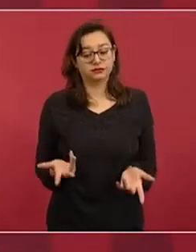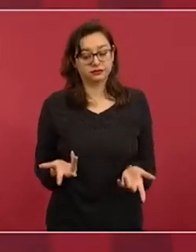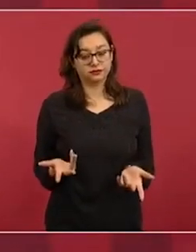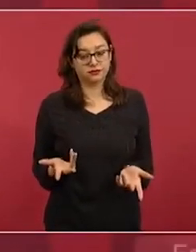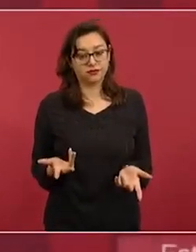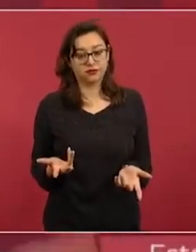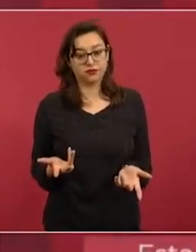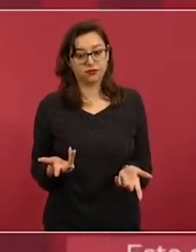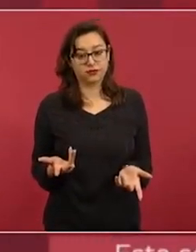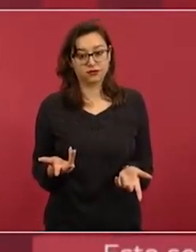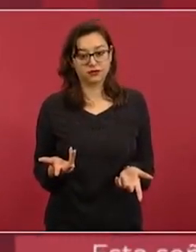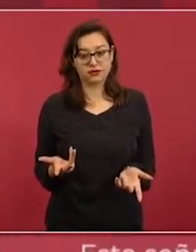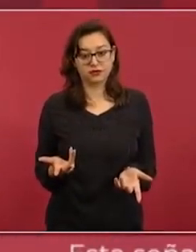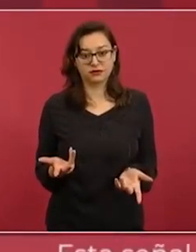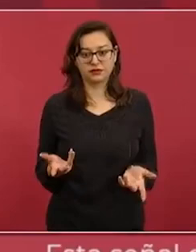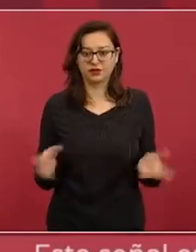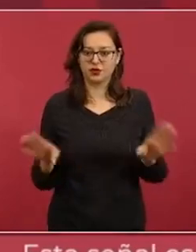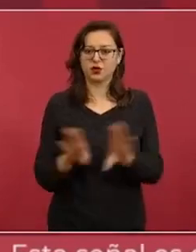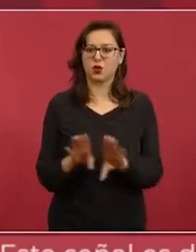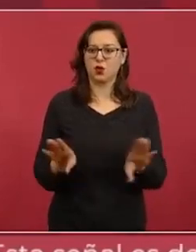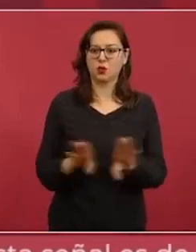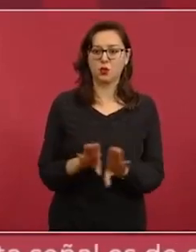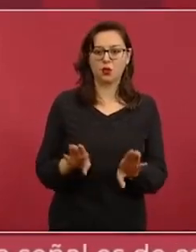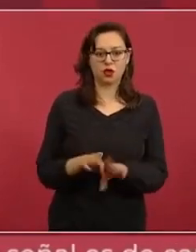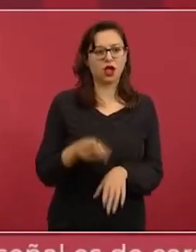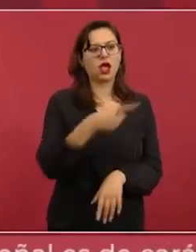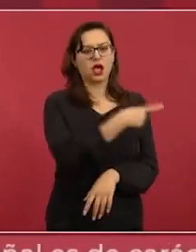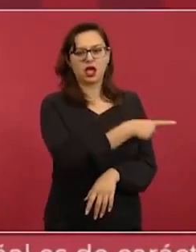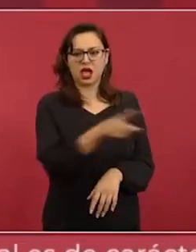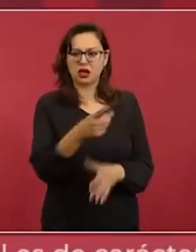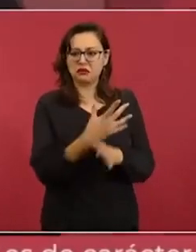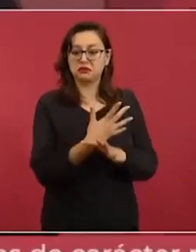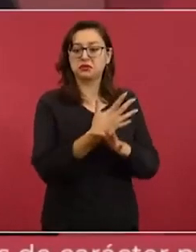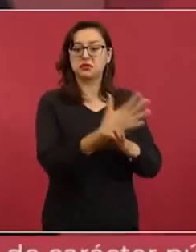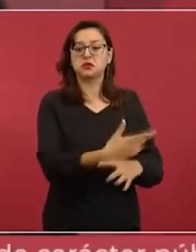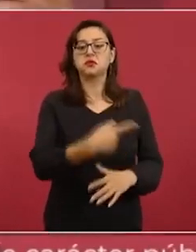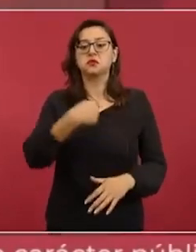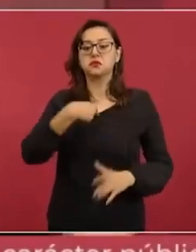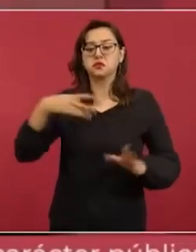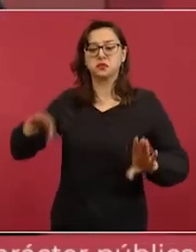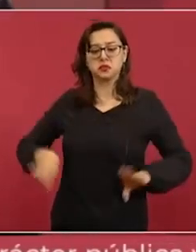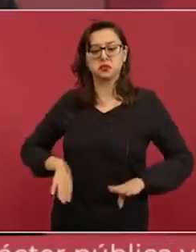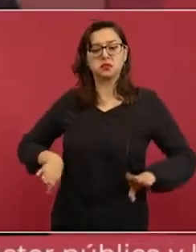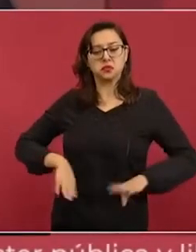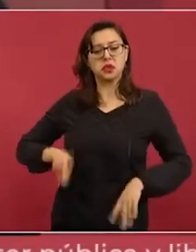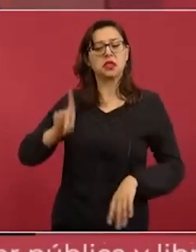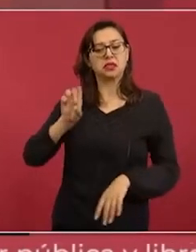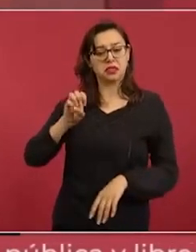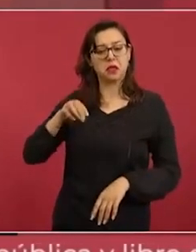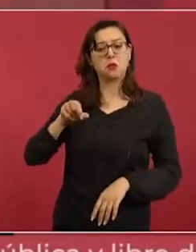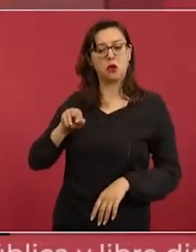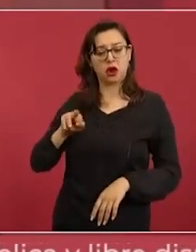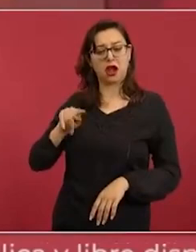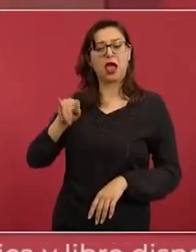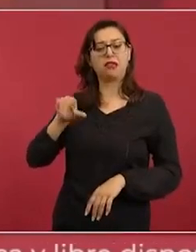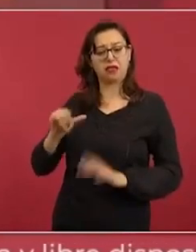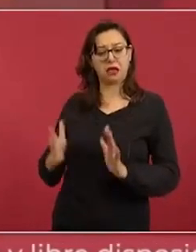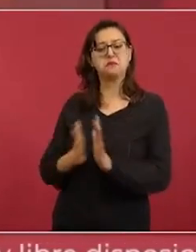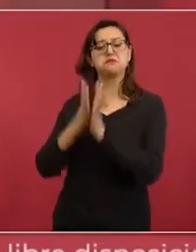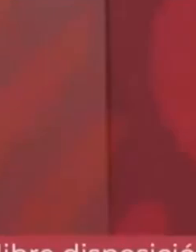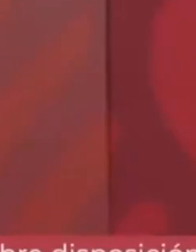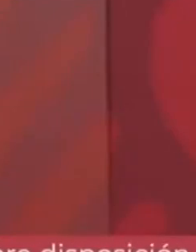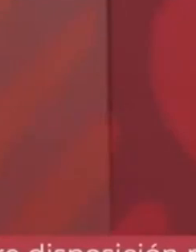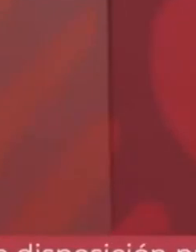¿Qué clase de demócratas son si existe un ejercicio